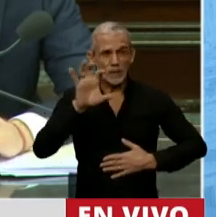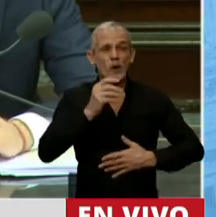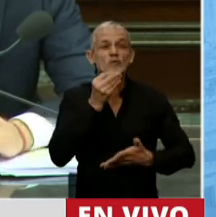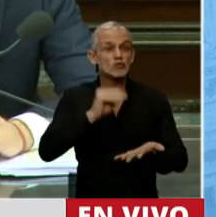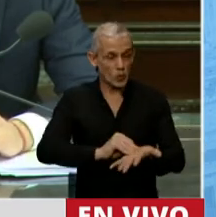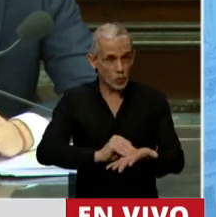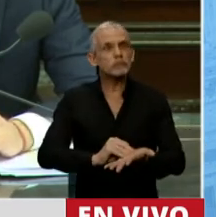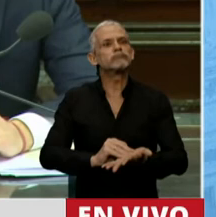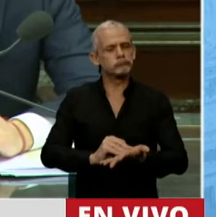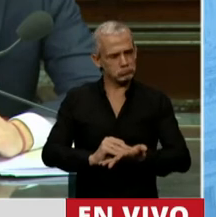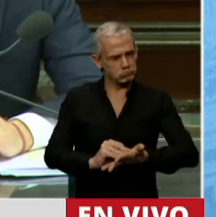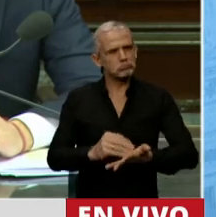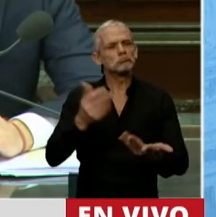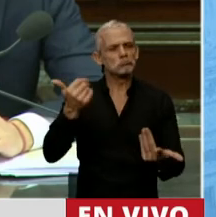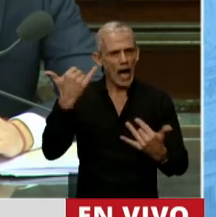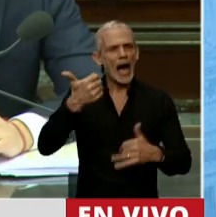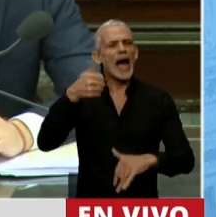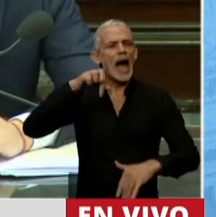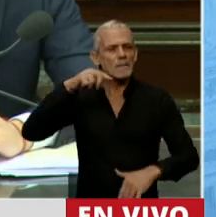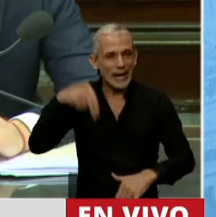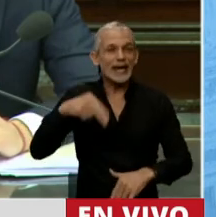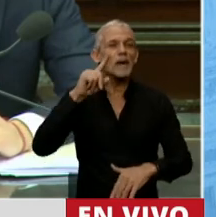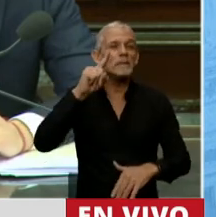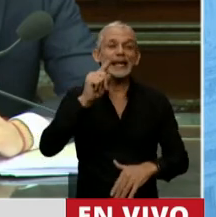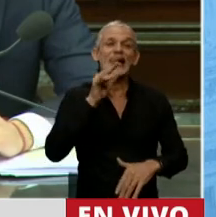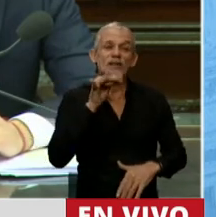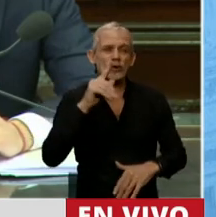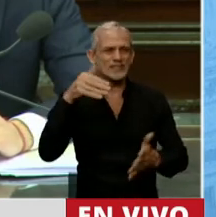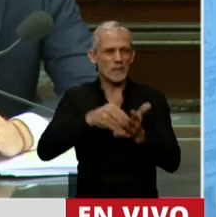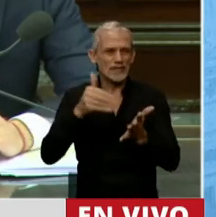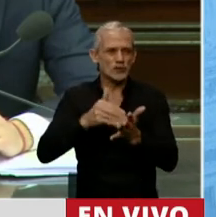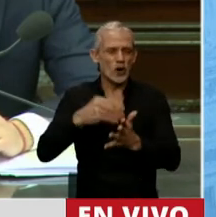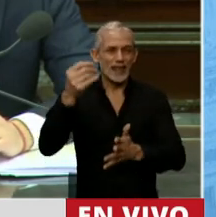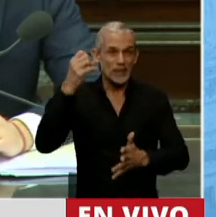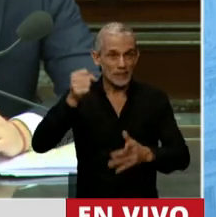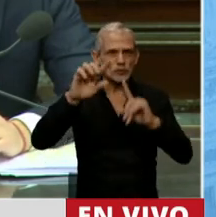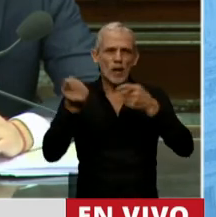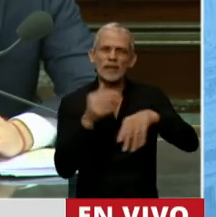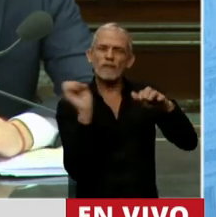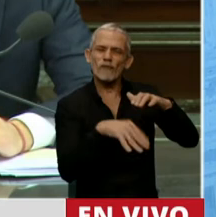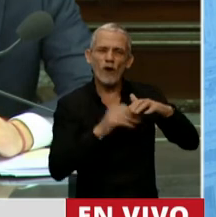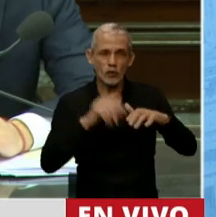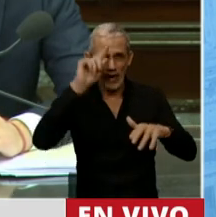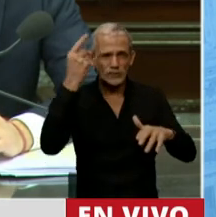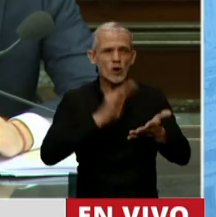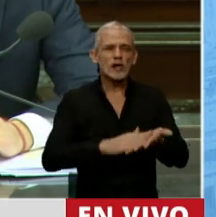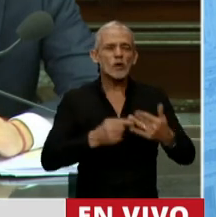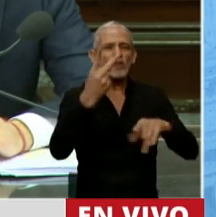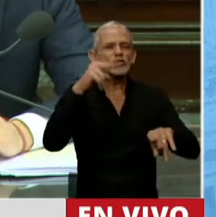ha recibido en ATN 1.014 millones de pesos, también en el Fondo Nacional de Incentivo Docente